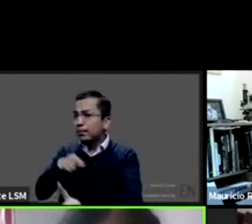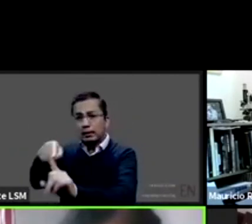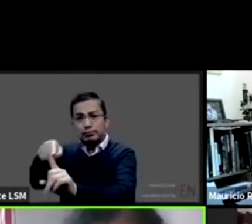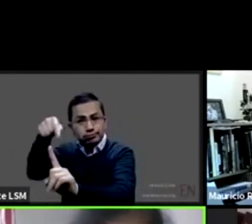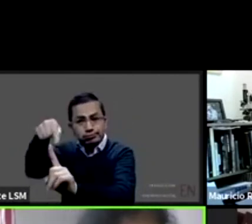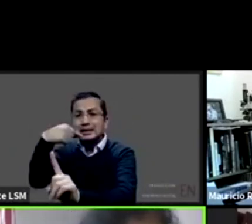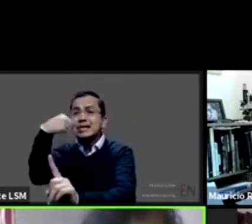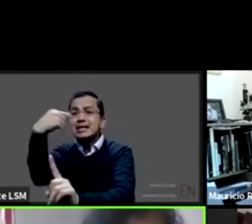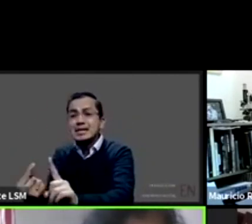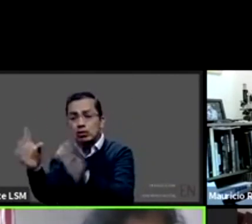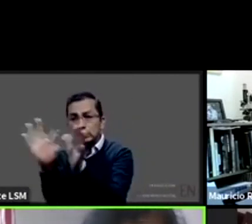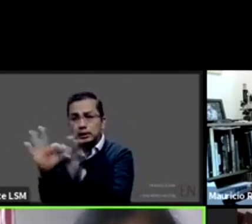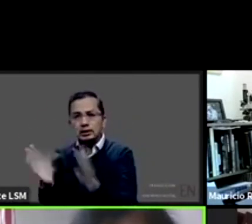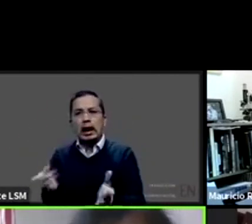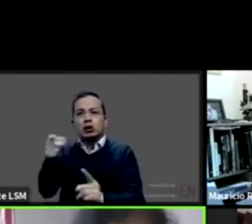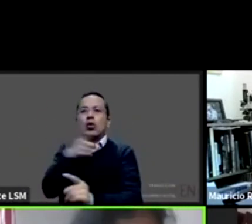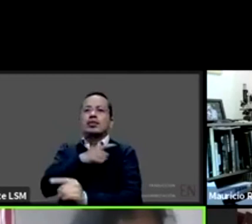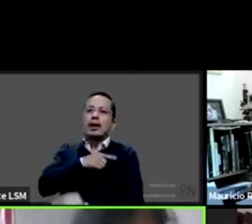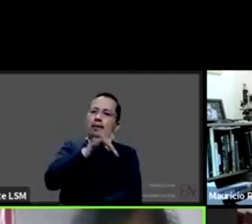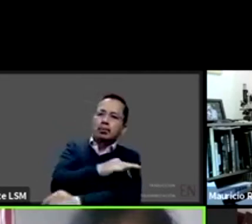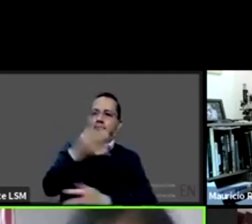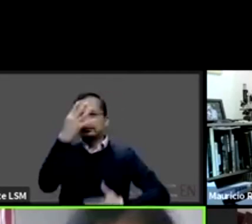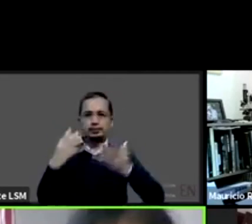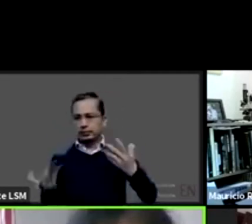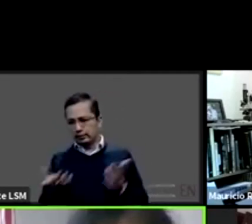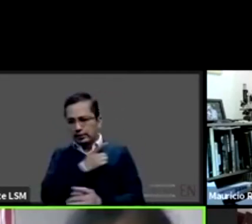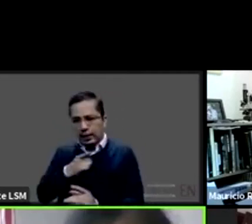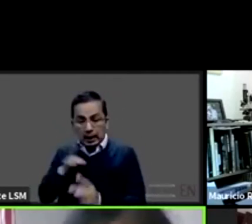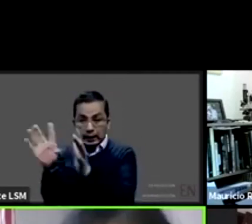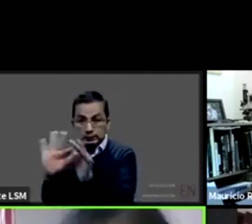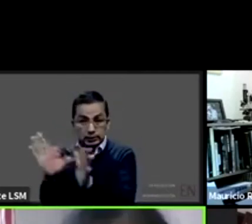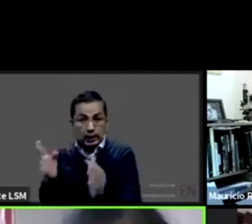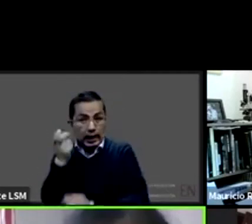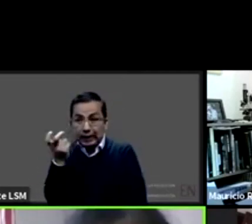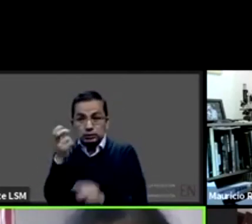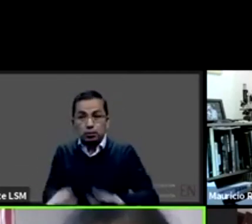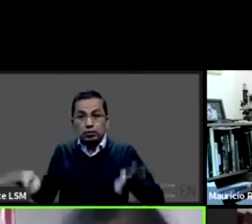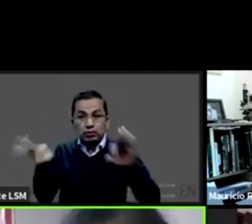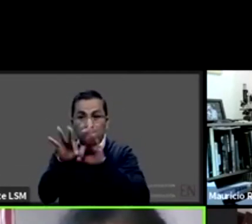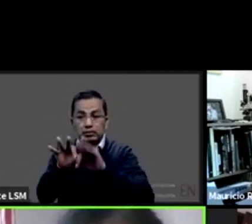con un montón de cosas? entonces creo que ese es el primero la segunda desde la lógica de los derechos también es